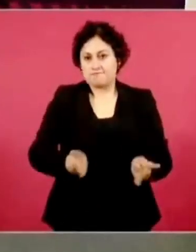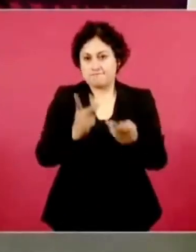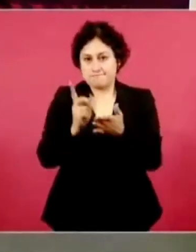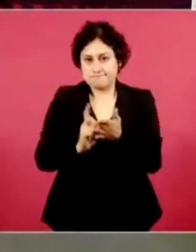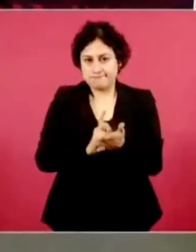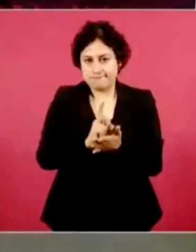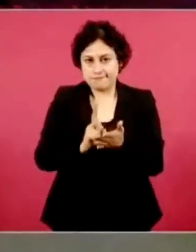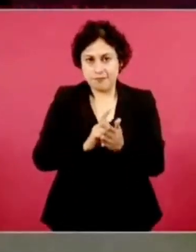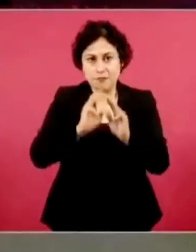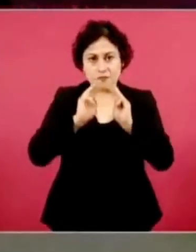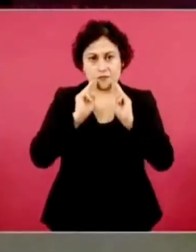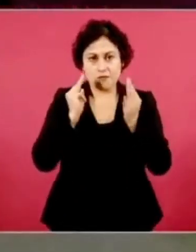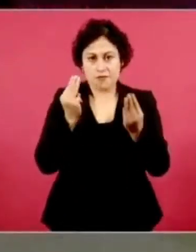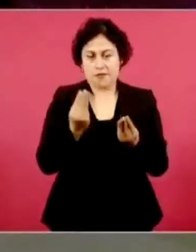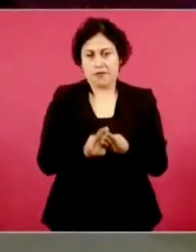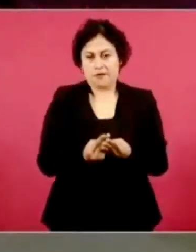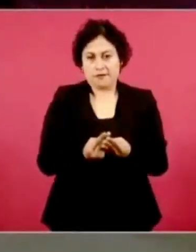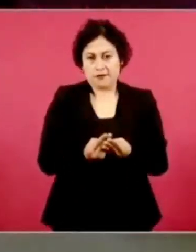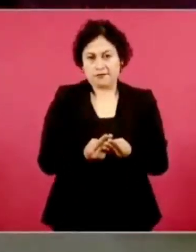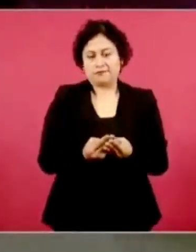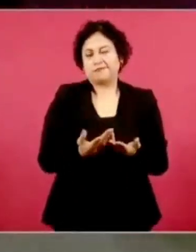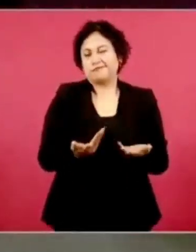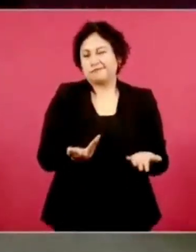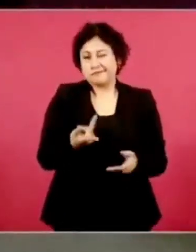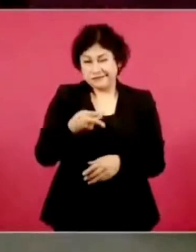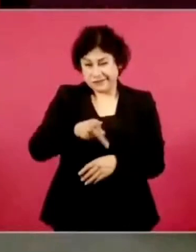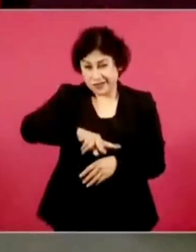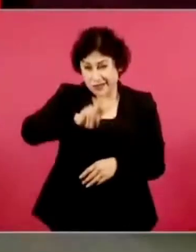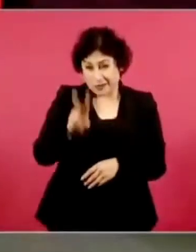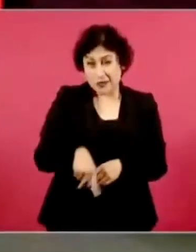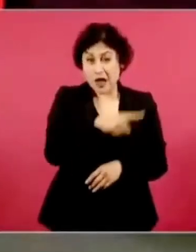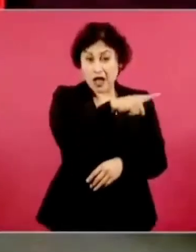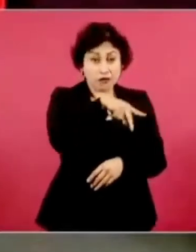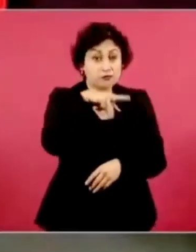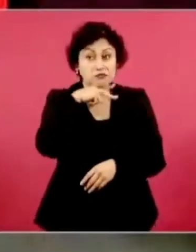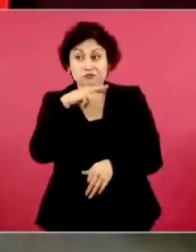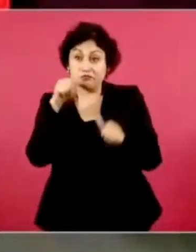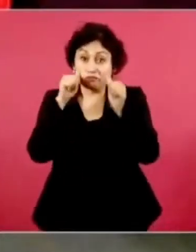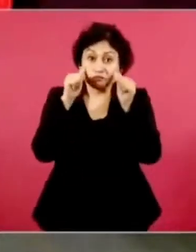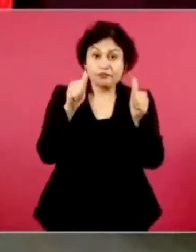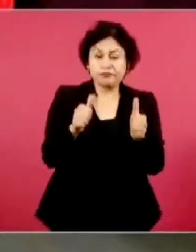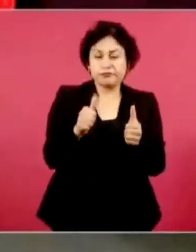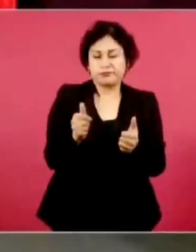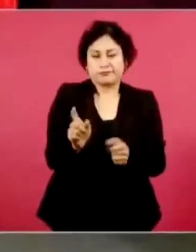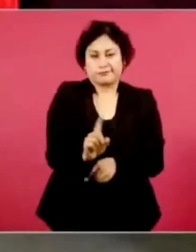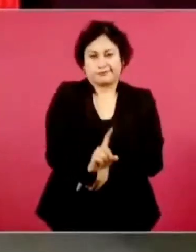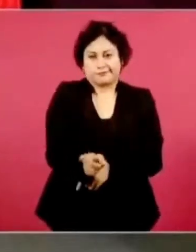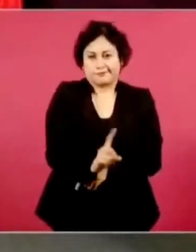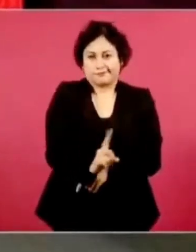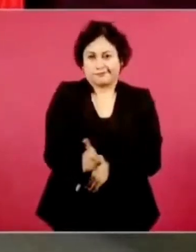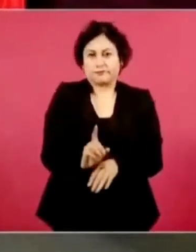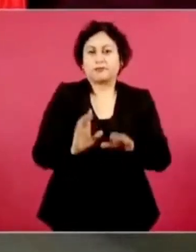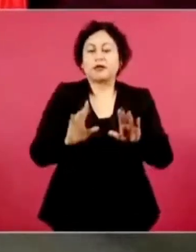al fondo, me refiero a los políticos,